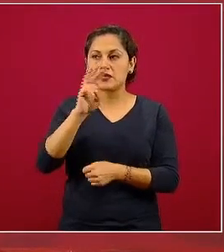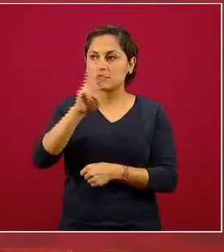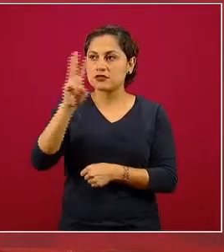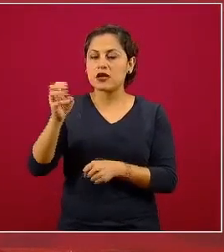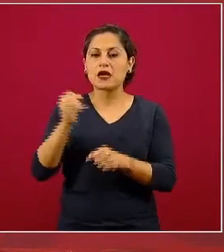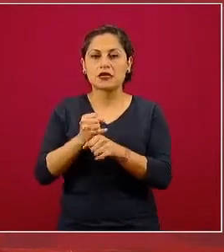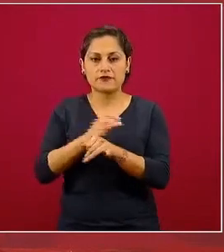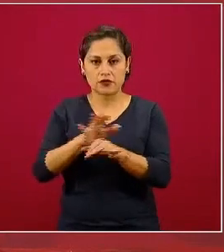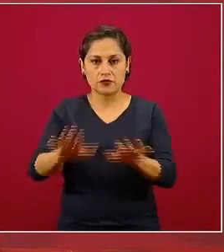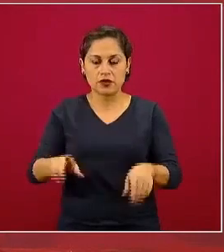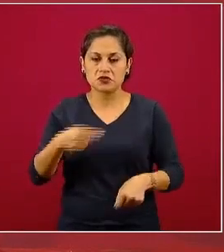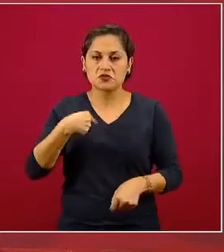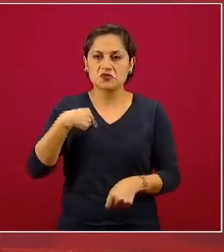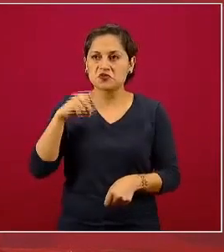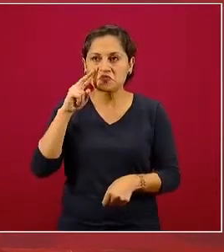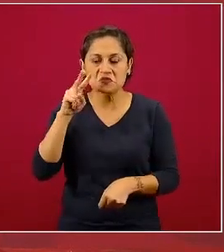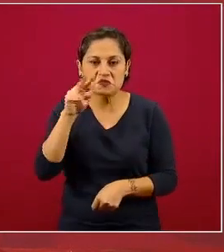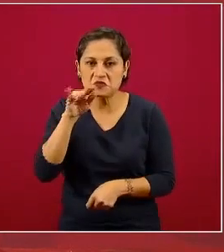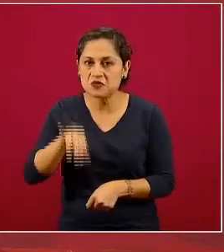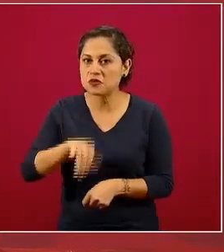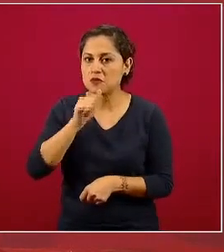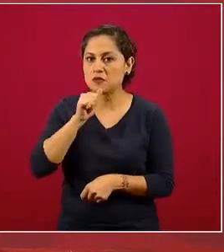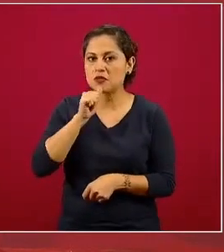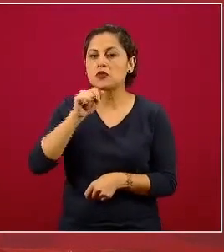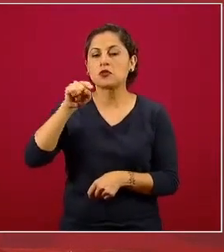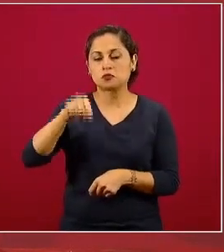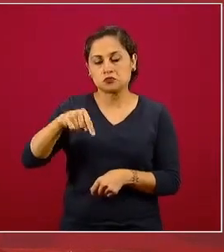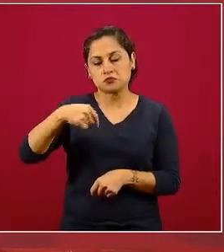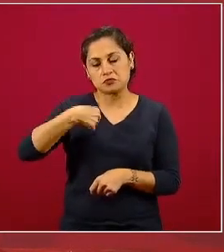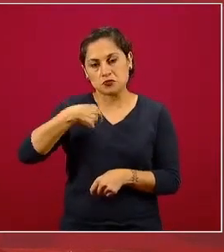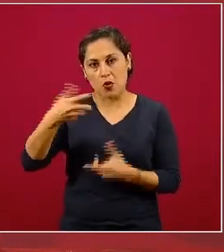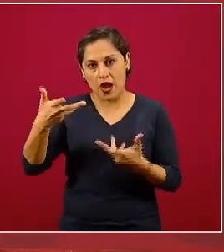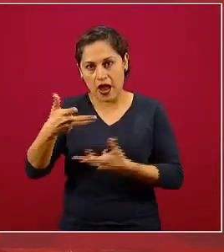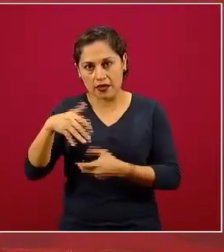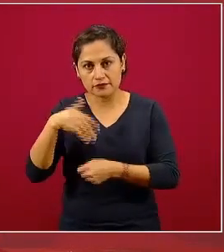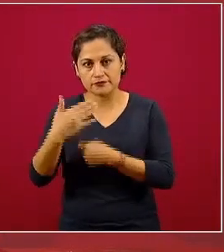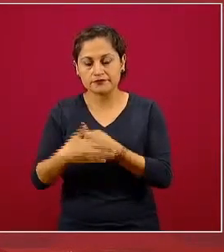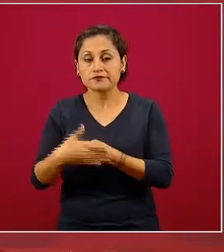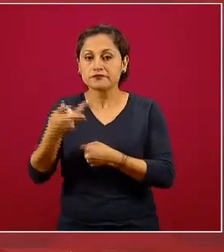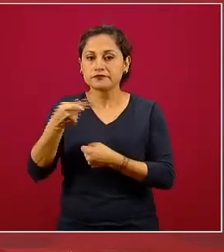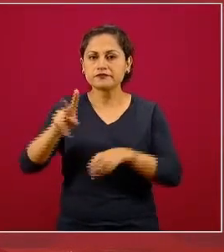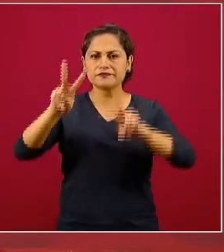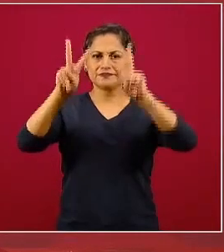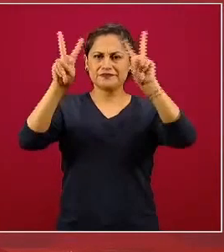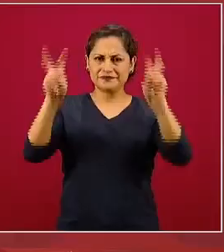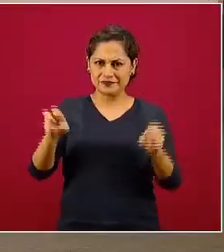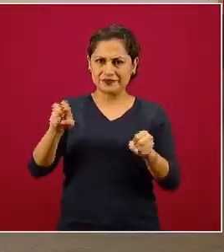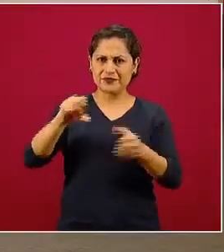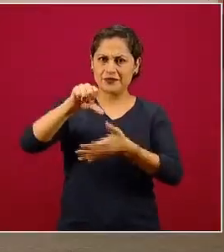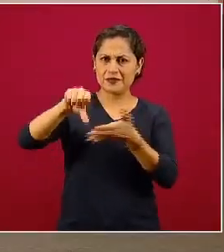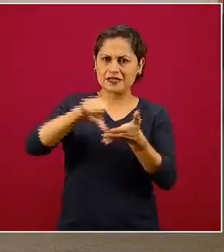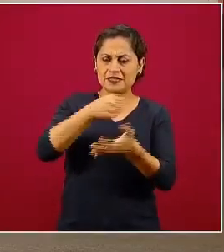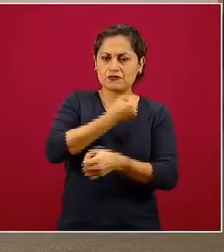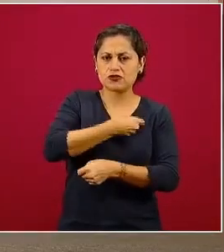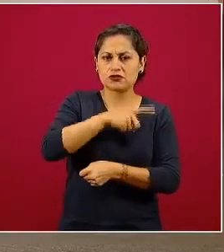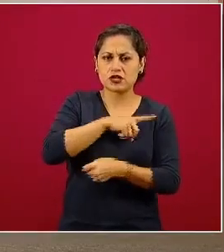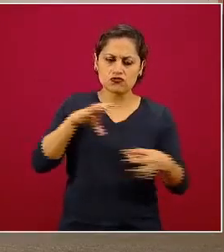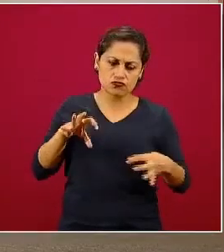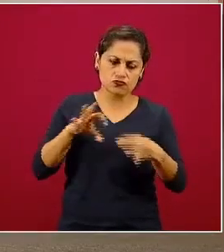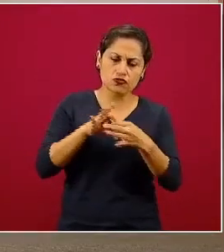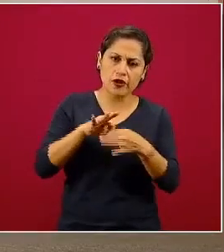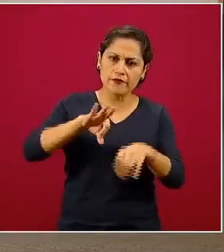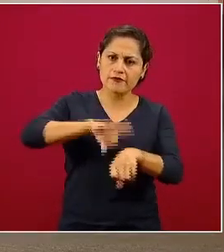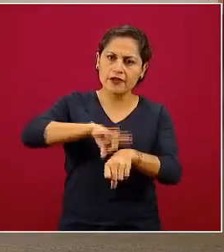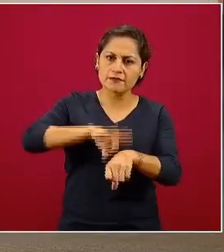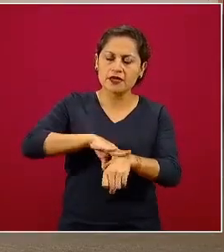oportunidad de revisarlo, lo haré con mucho gusto, pero sobre los consultorios adyacentes a farmacias, lo que podemos comentar